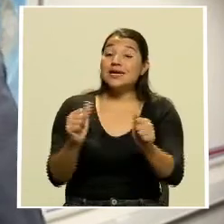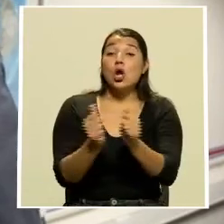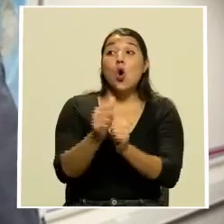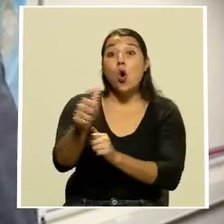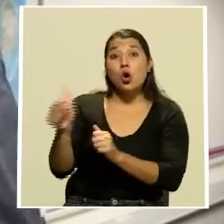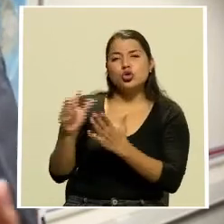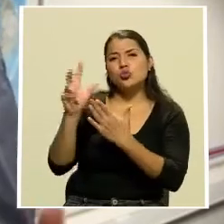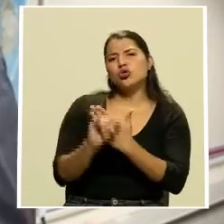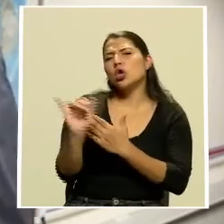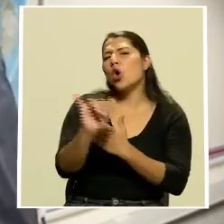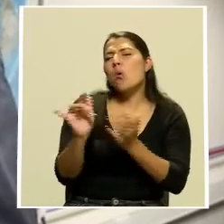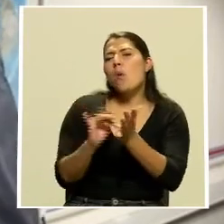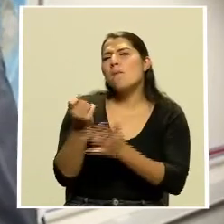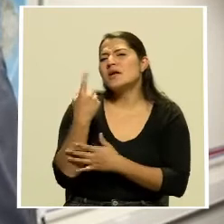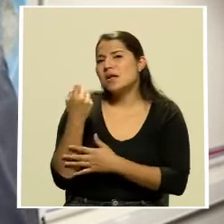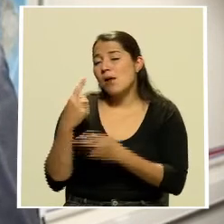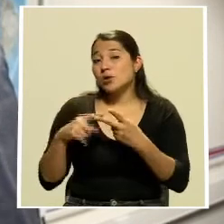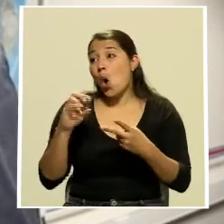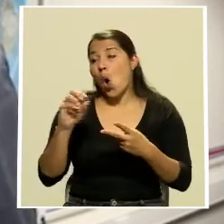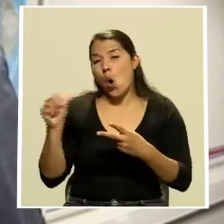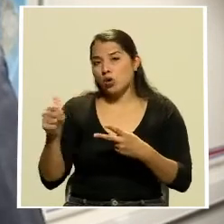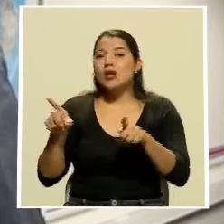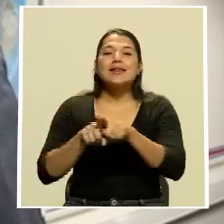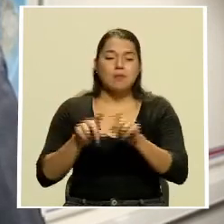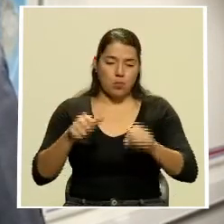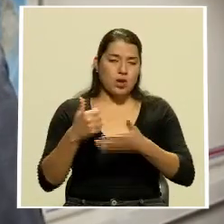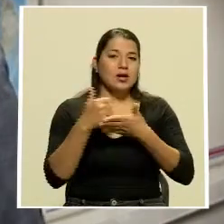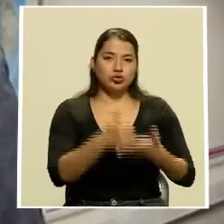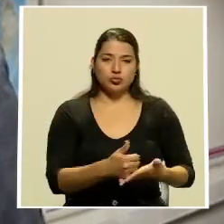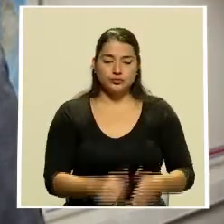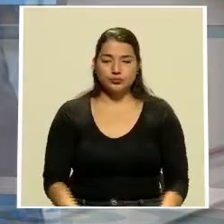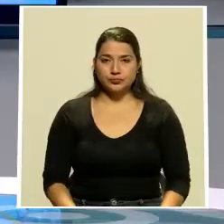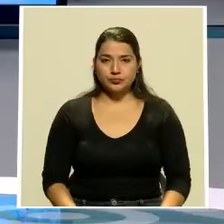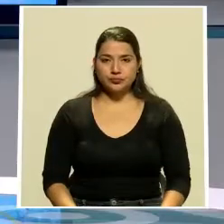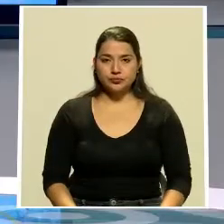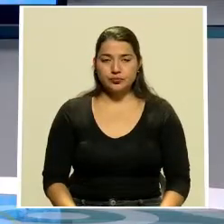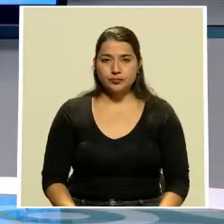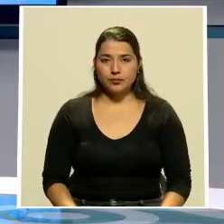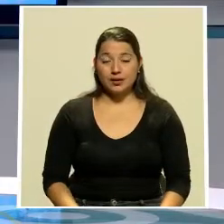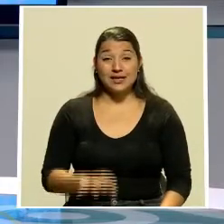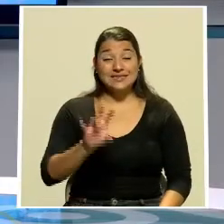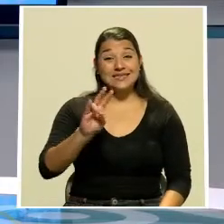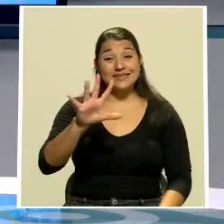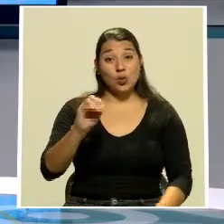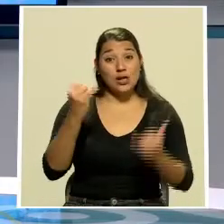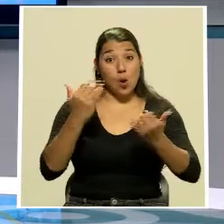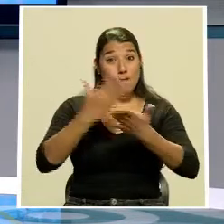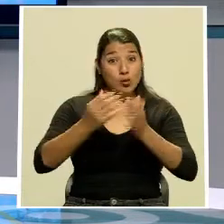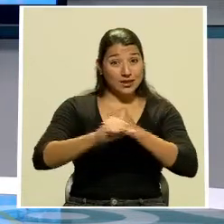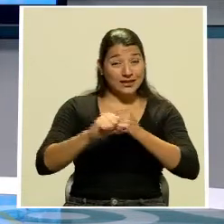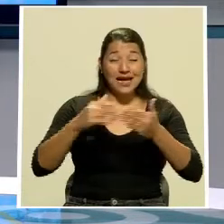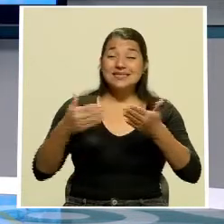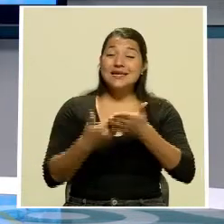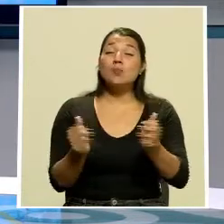medicamentos entre otros que también van a impactar el costo de la vida en las 7.50 hacemos una pausa comercial pero